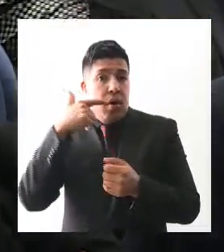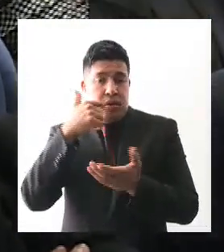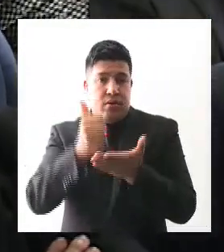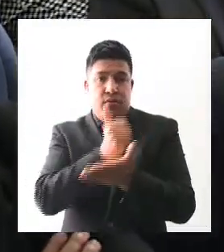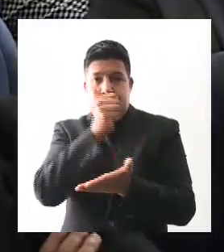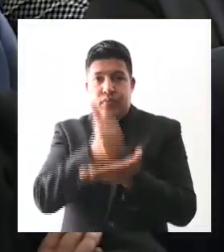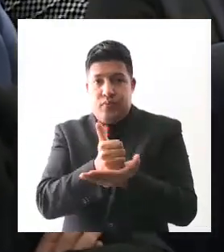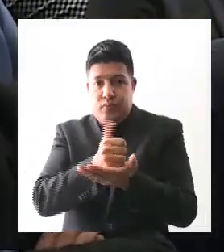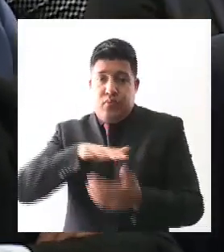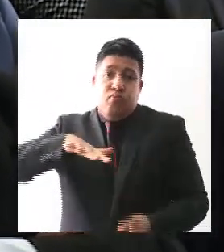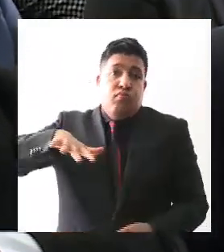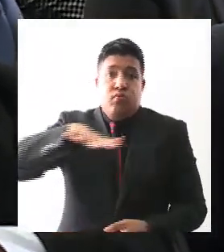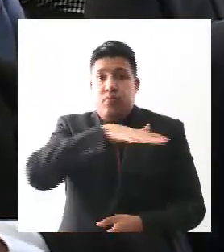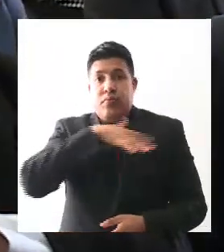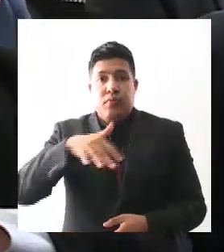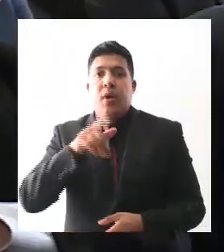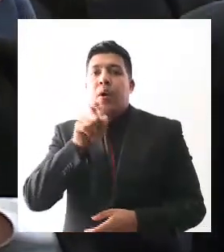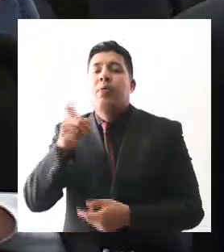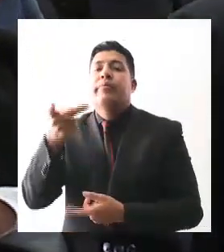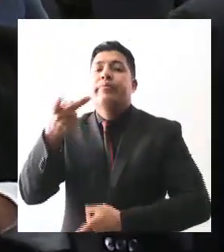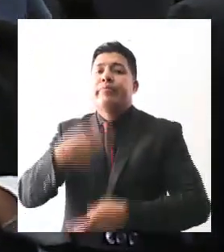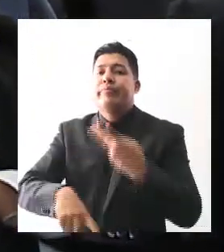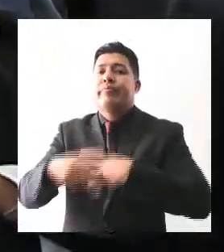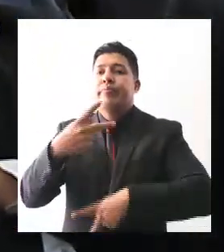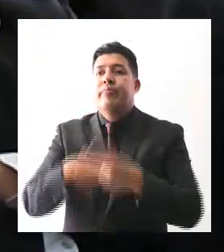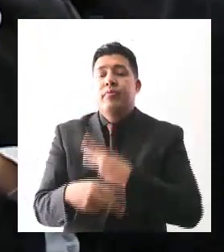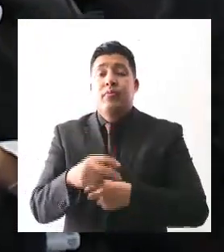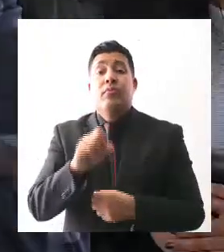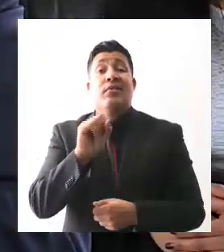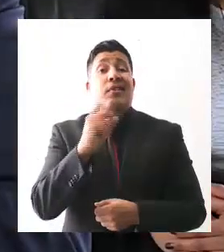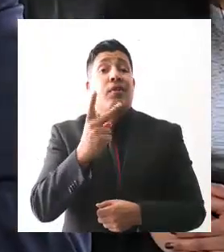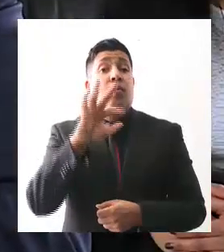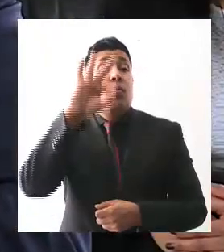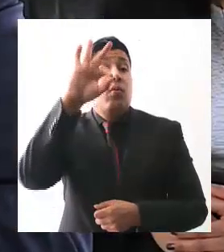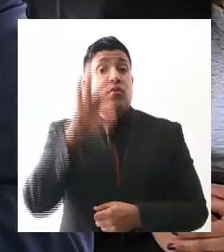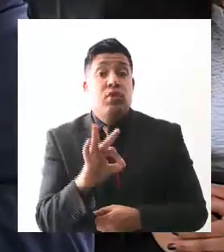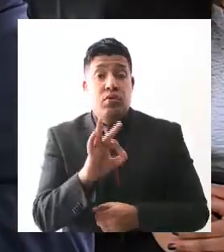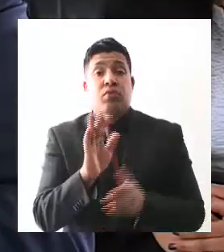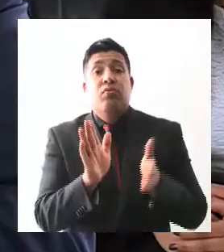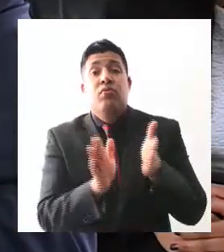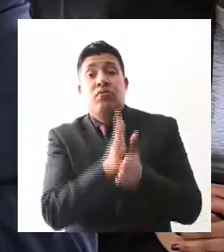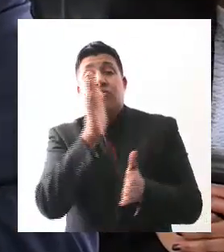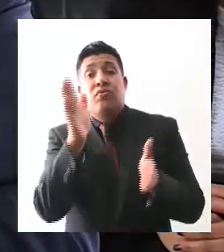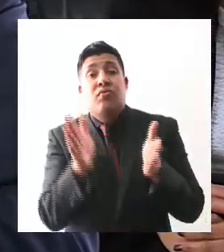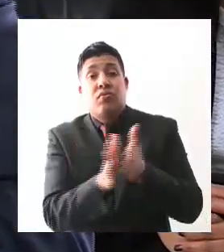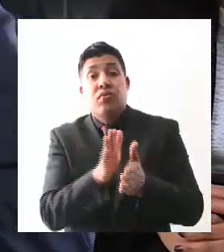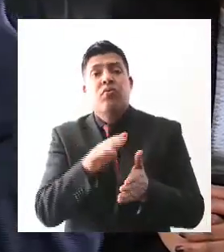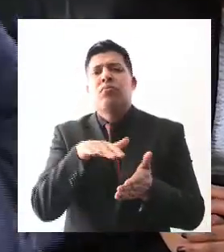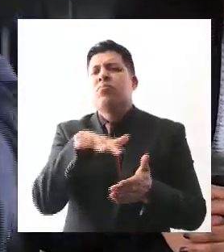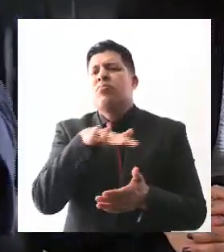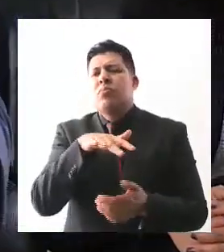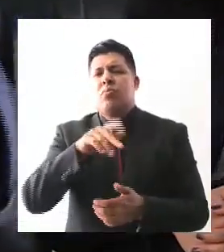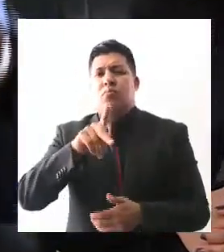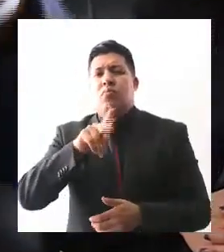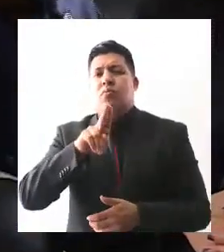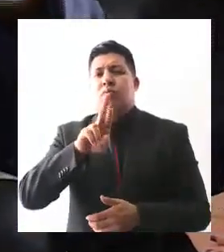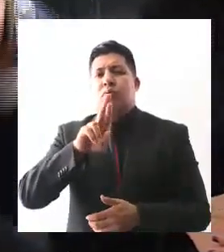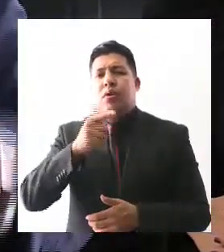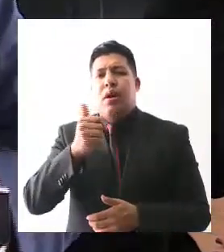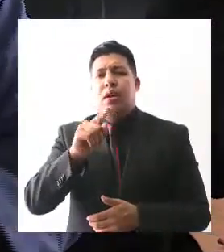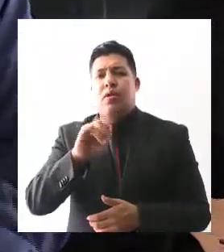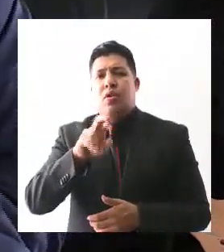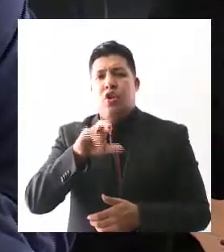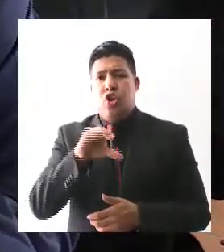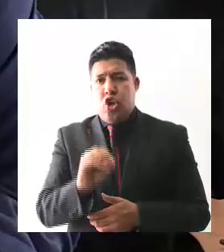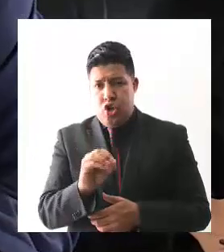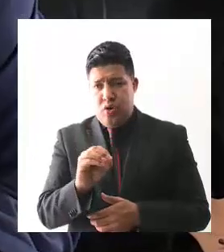en un 62% en la obra civil de presa purgatorio que simple y llanamente con el caudal de Río